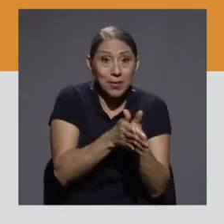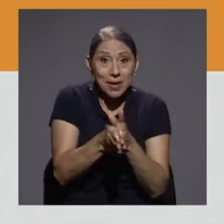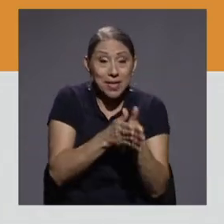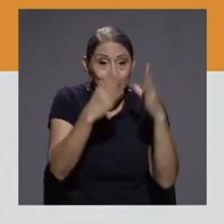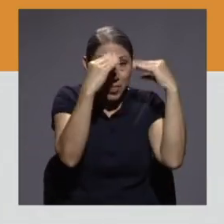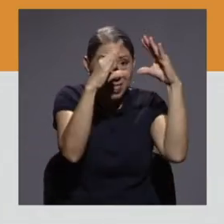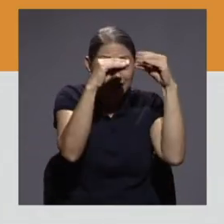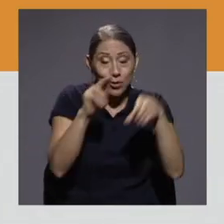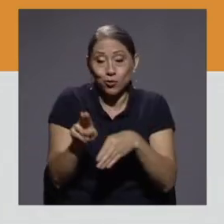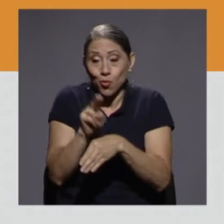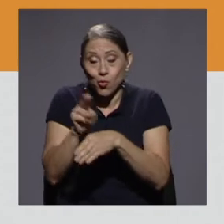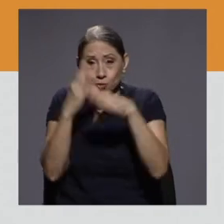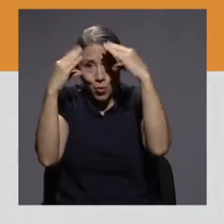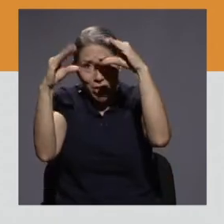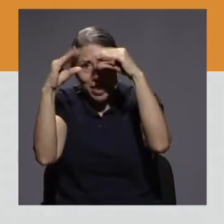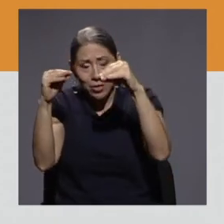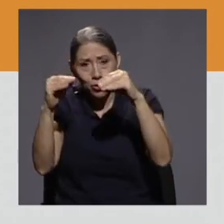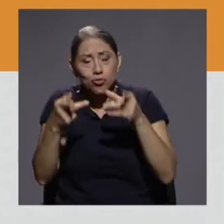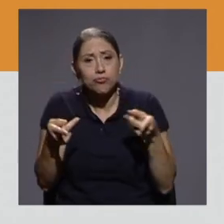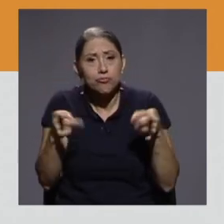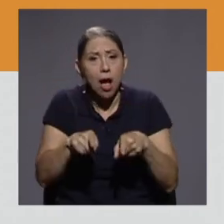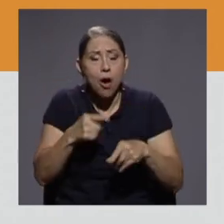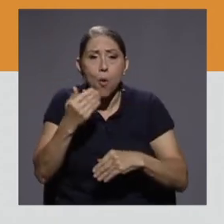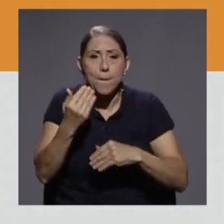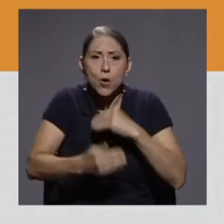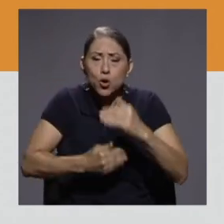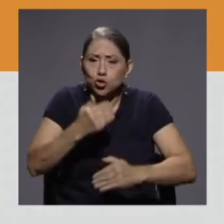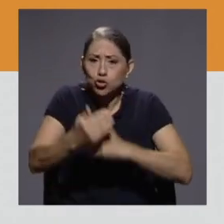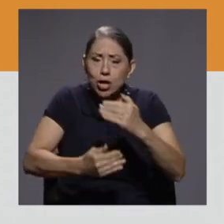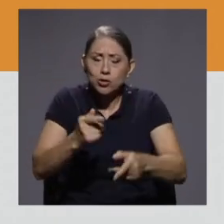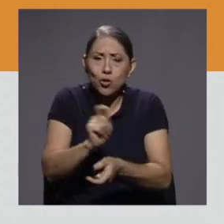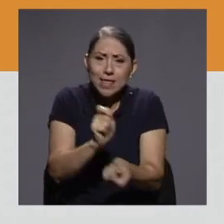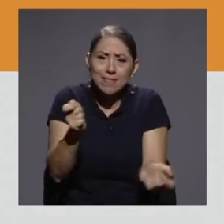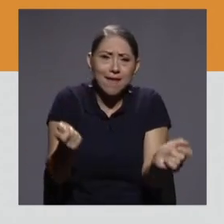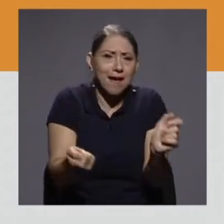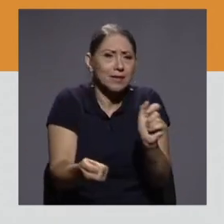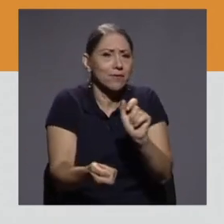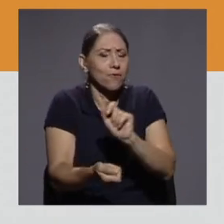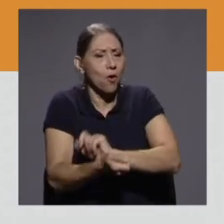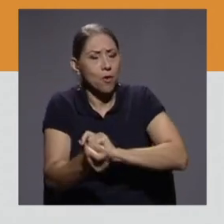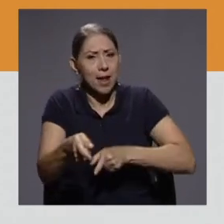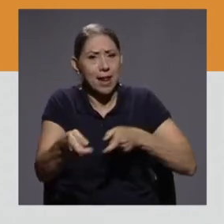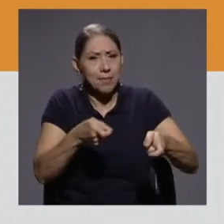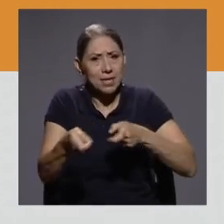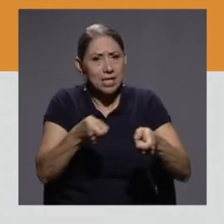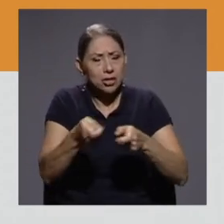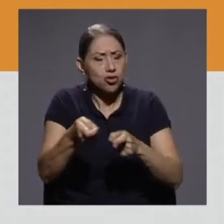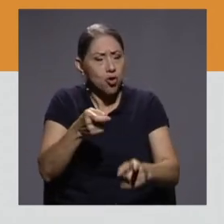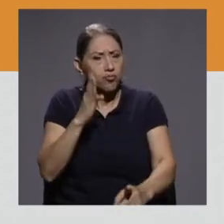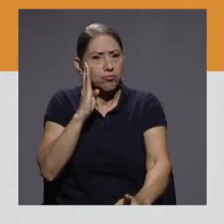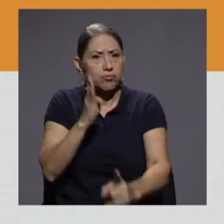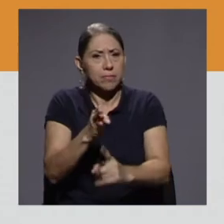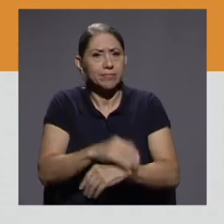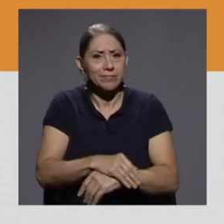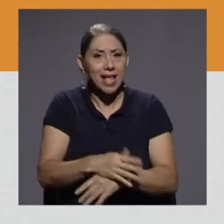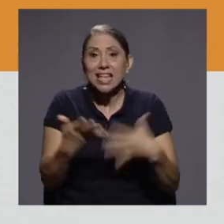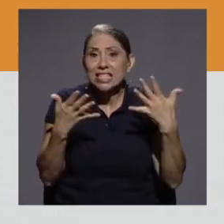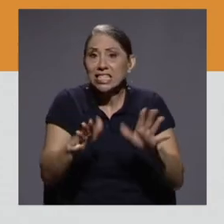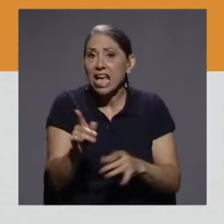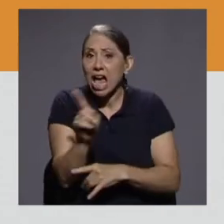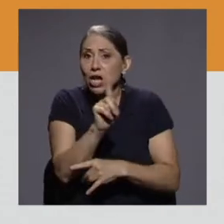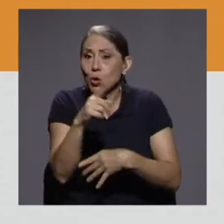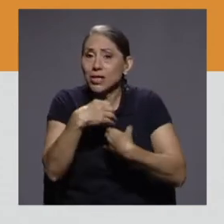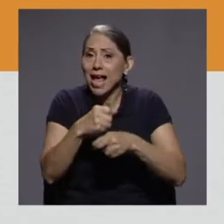genera un proceso que transforma directamente la administración. Permite que ya no se haga